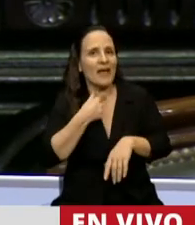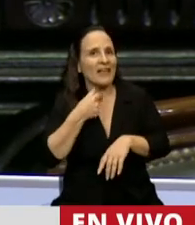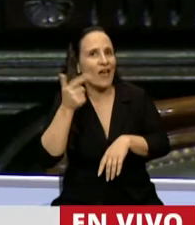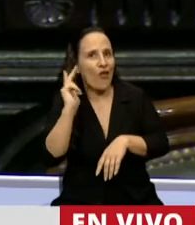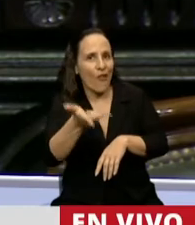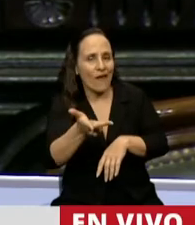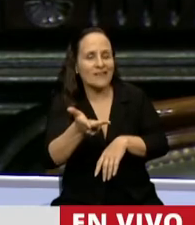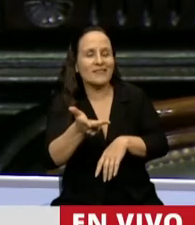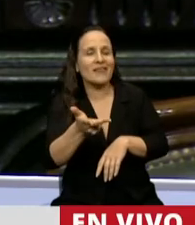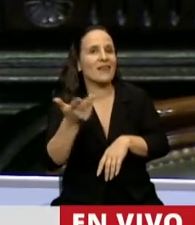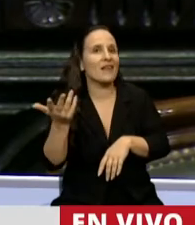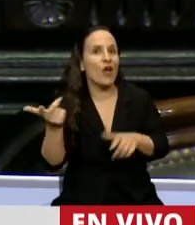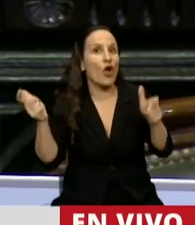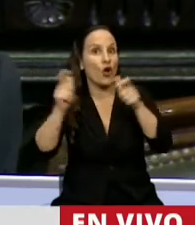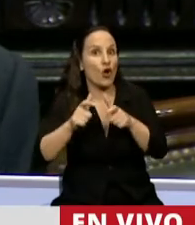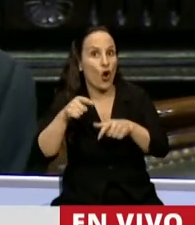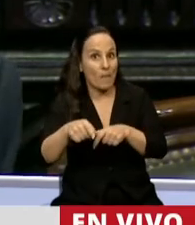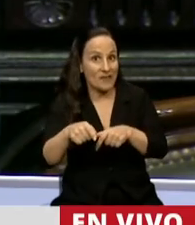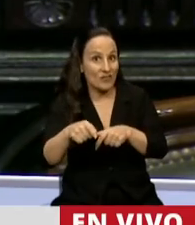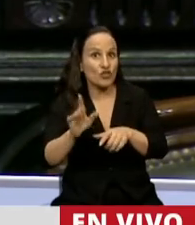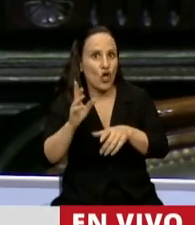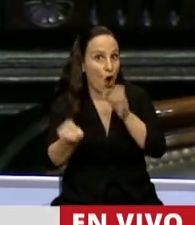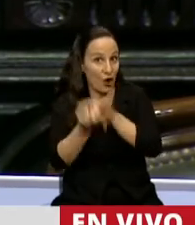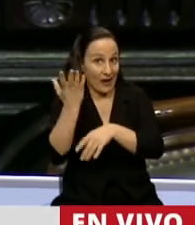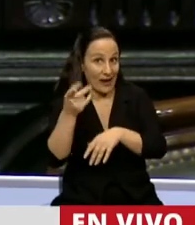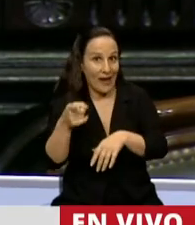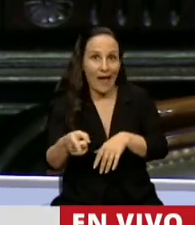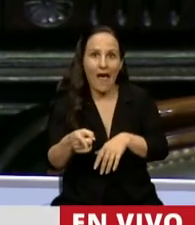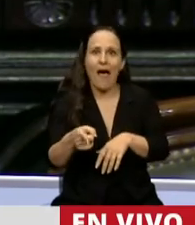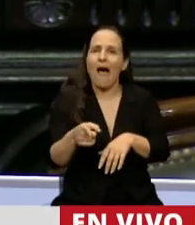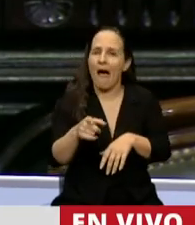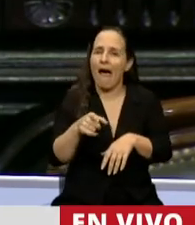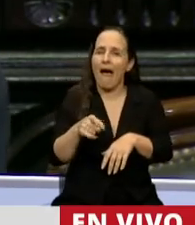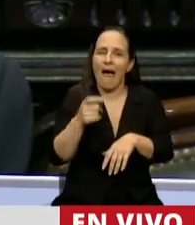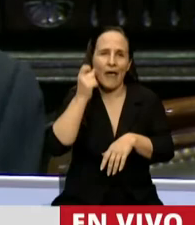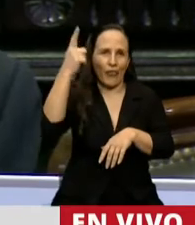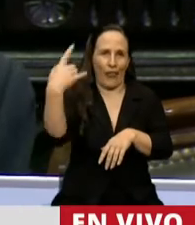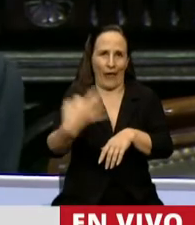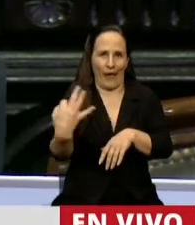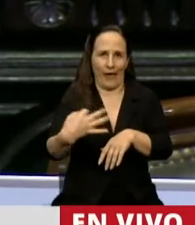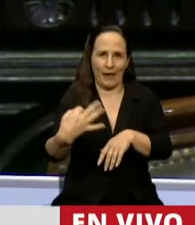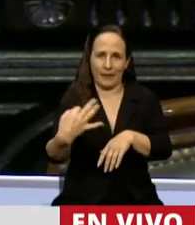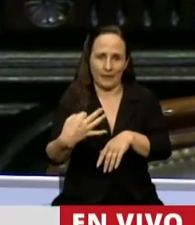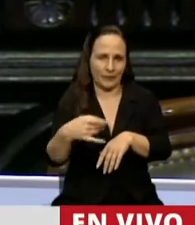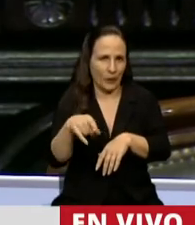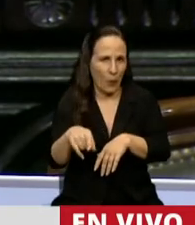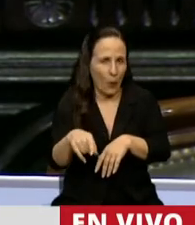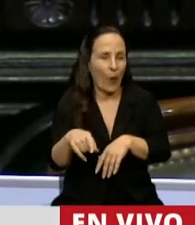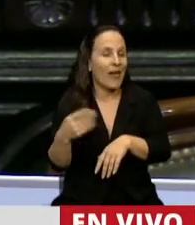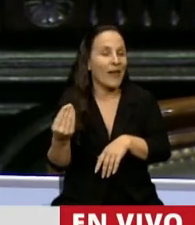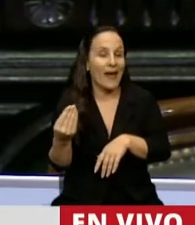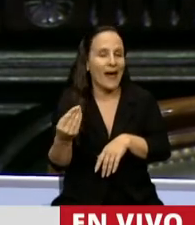la comisión que estamos creando es una buena idea, expresa una